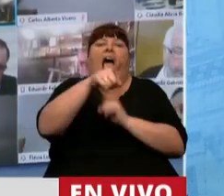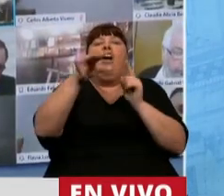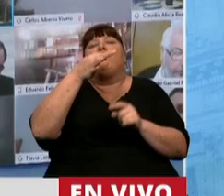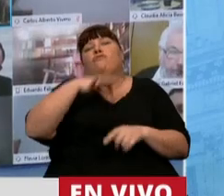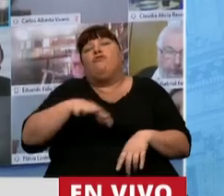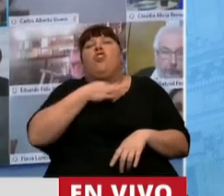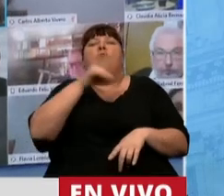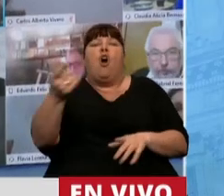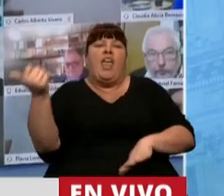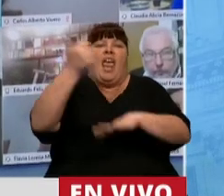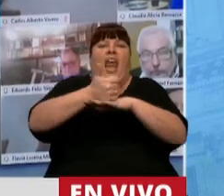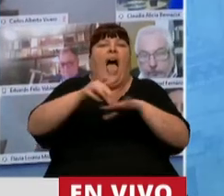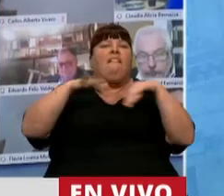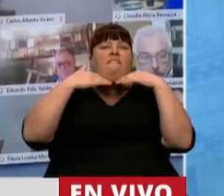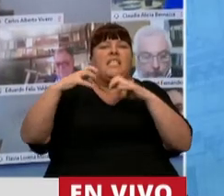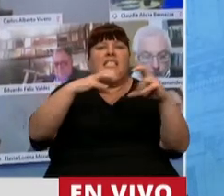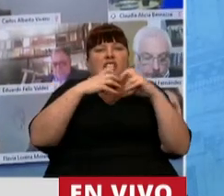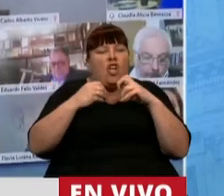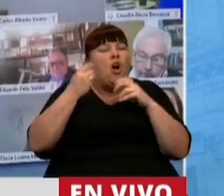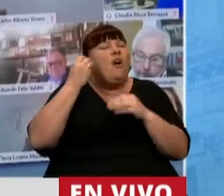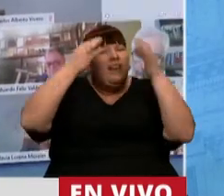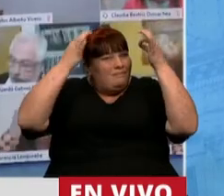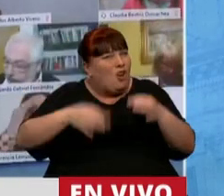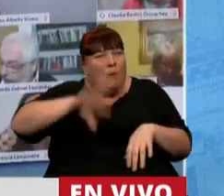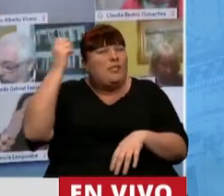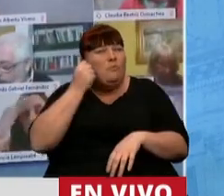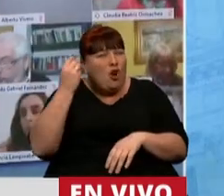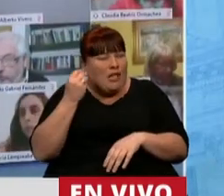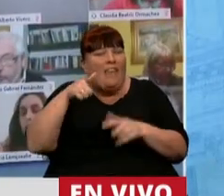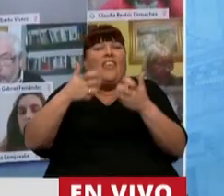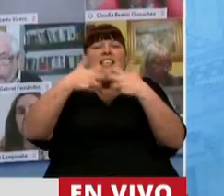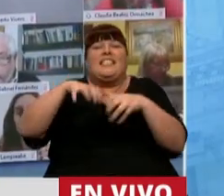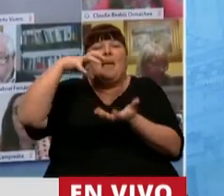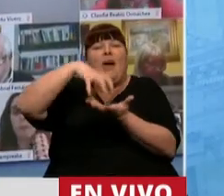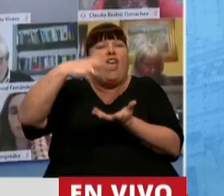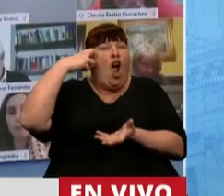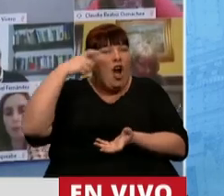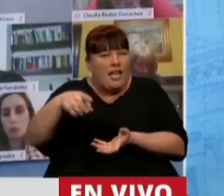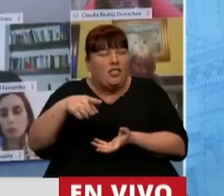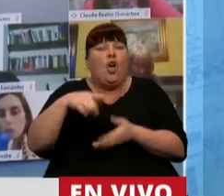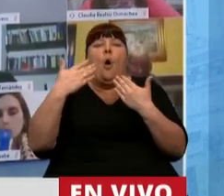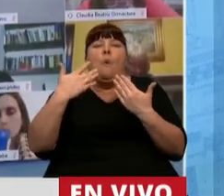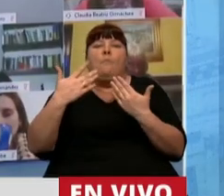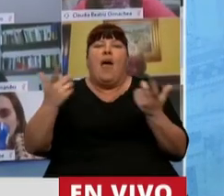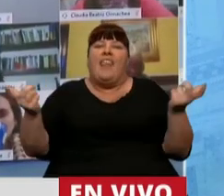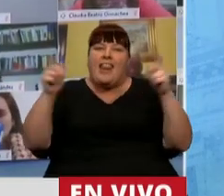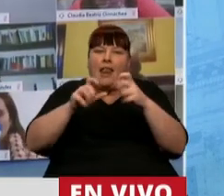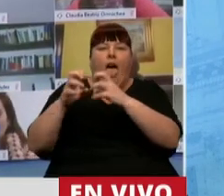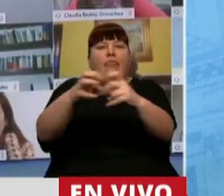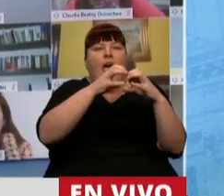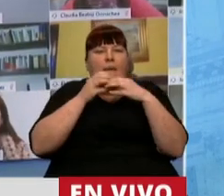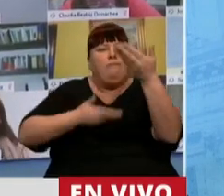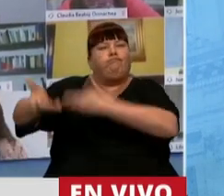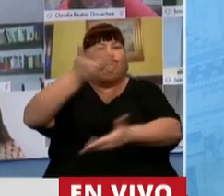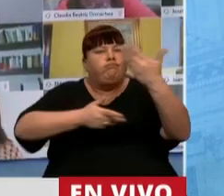cualquiera de venir a presenciar una sesión. Porque la esencia del sistema parlamentario, la posibilidad del encuentro, del debate,